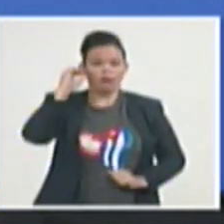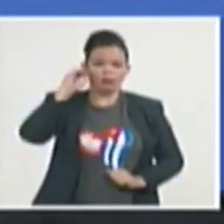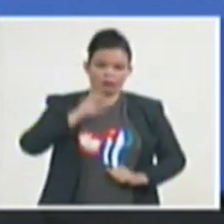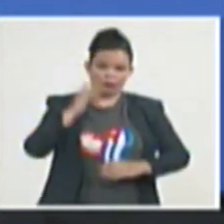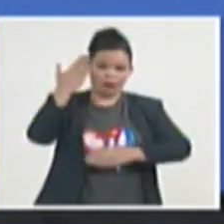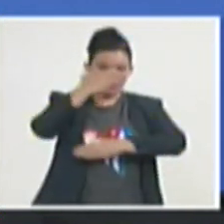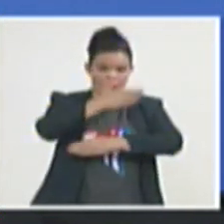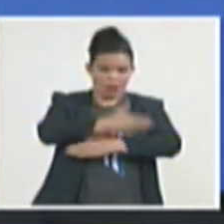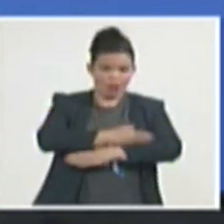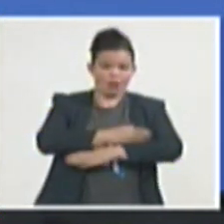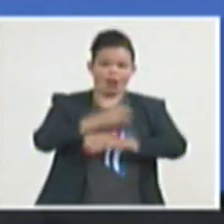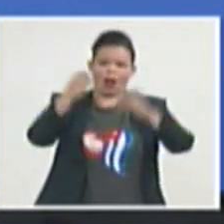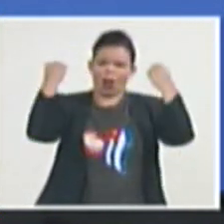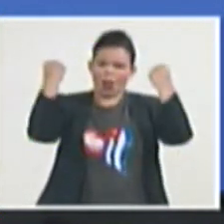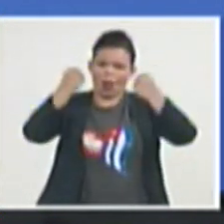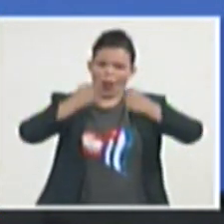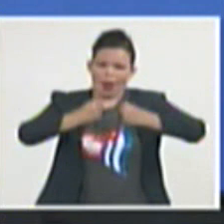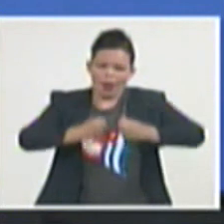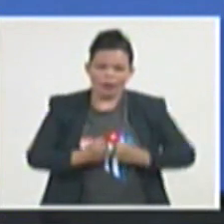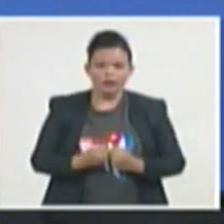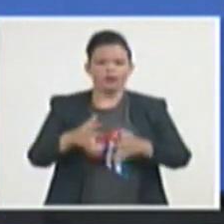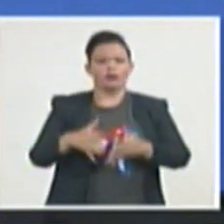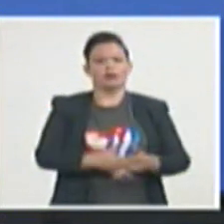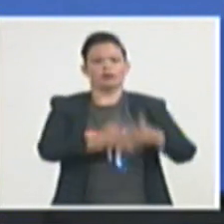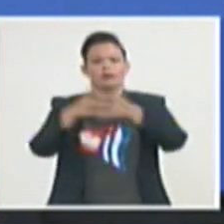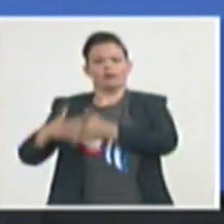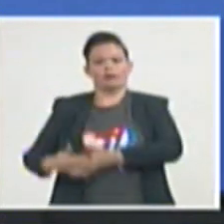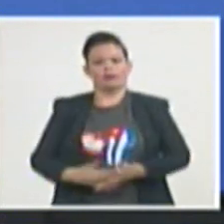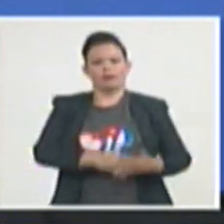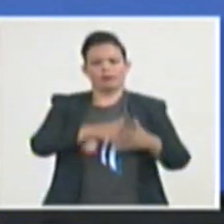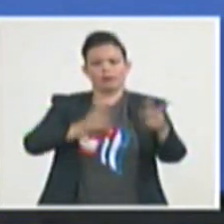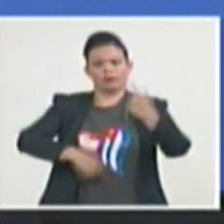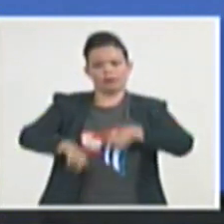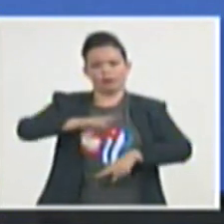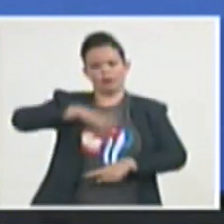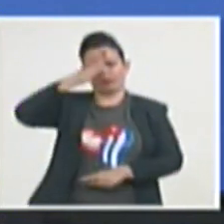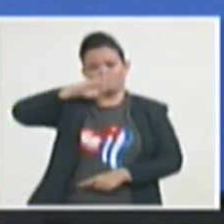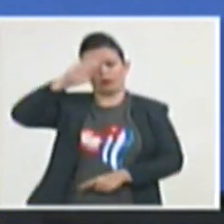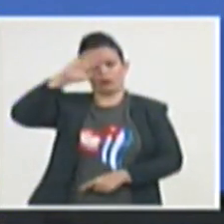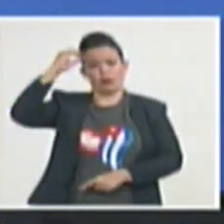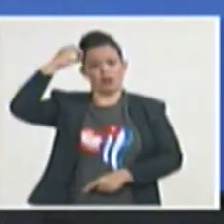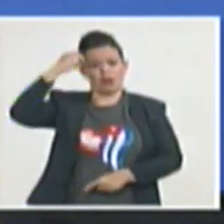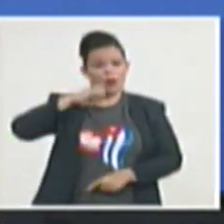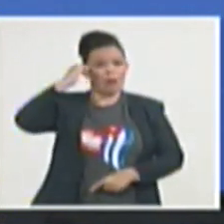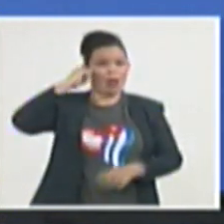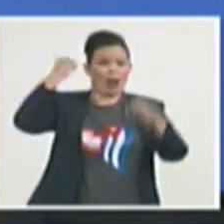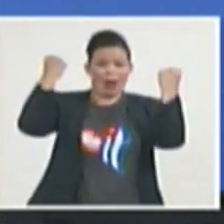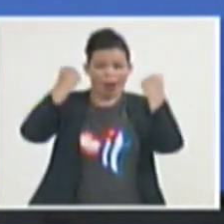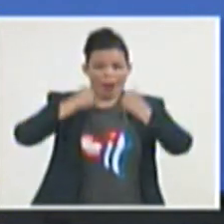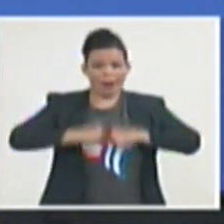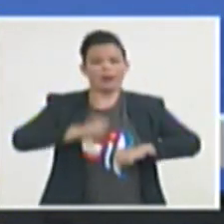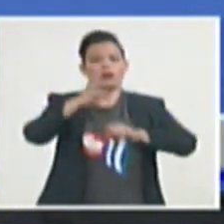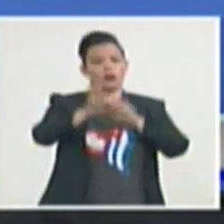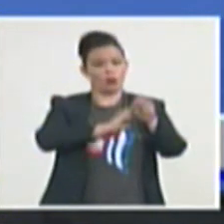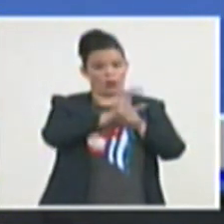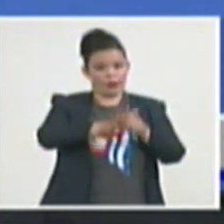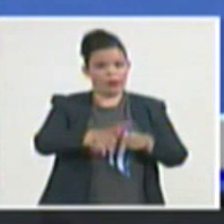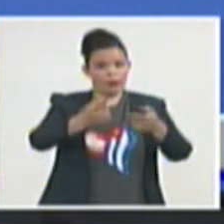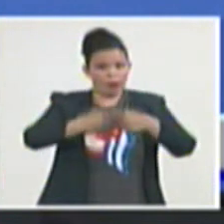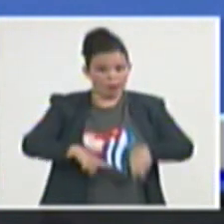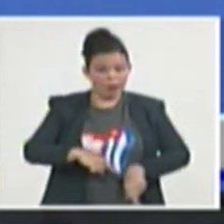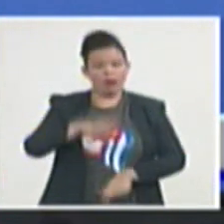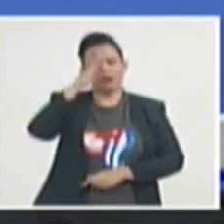impuesto por los Estados Unidos, recrudecido de manera deliberada en tiempos de pandemia, Cuba sigue siendo fiel a su vocación